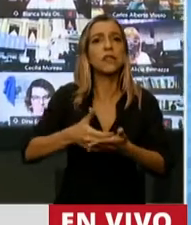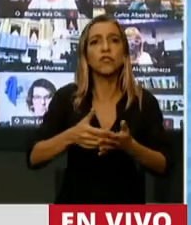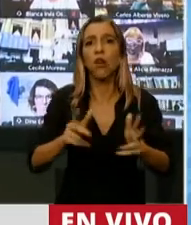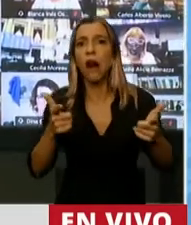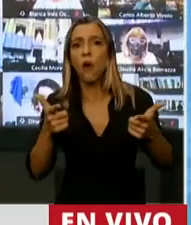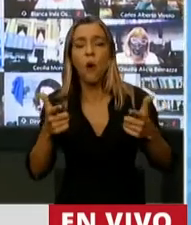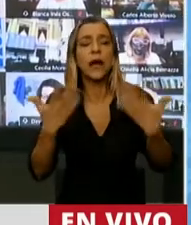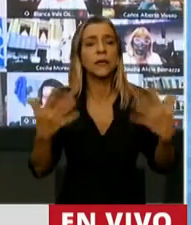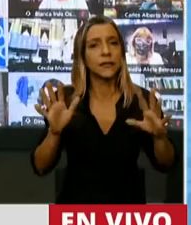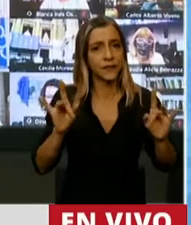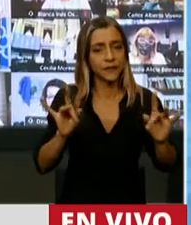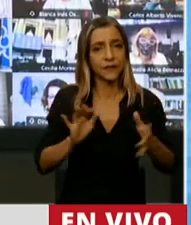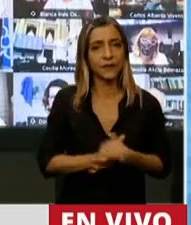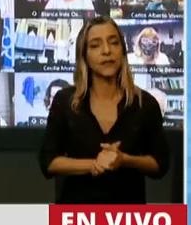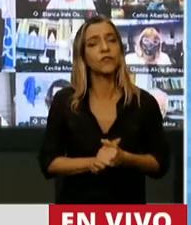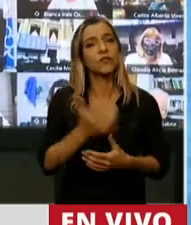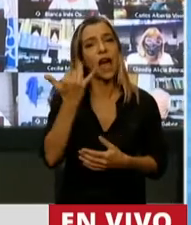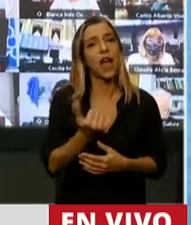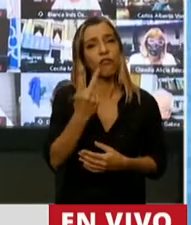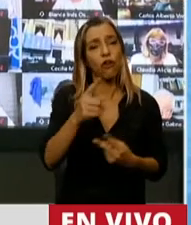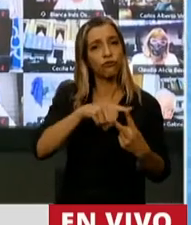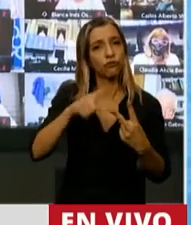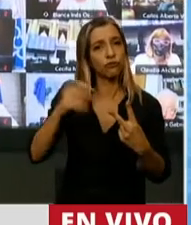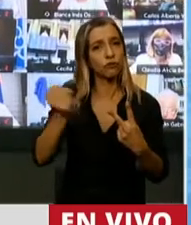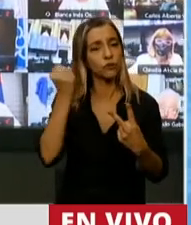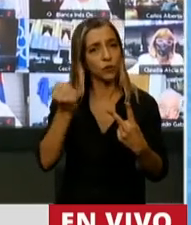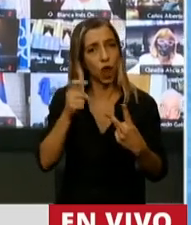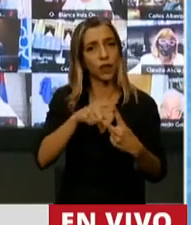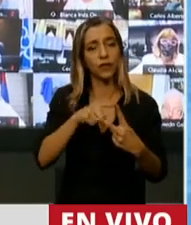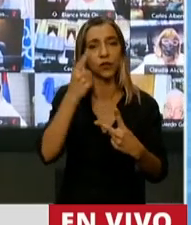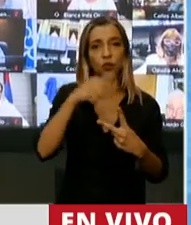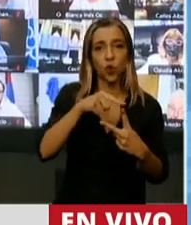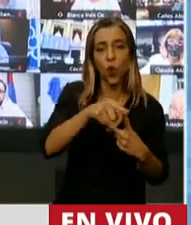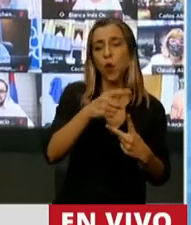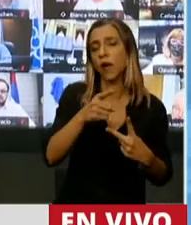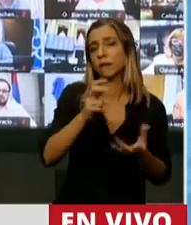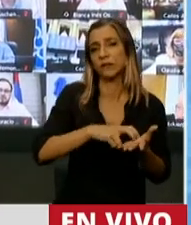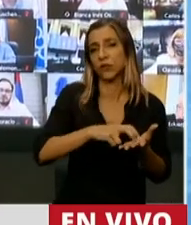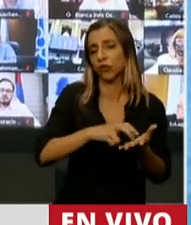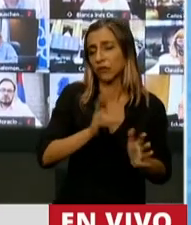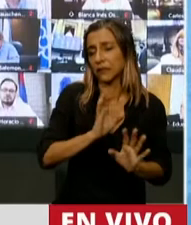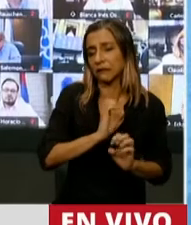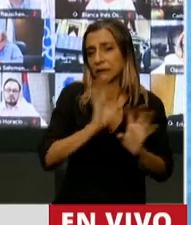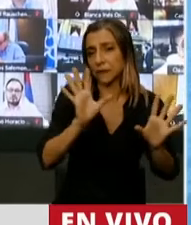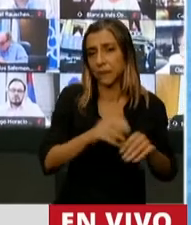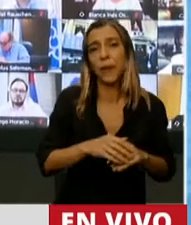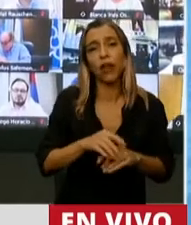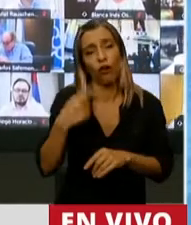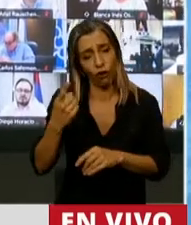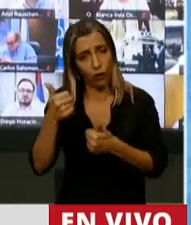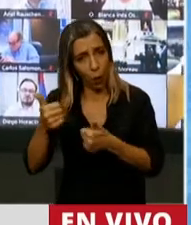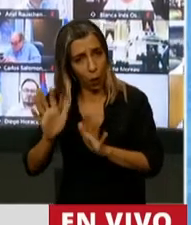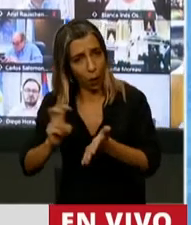marcar dos cuestiones, dos cuestiones que son centrales. Por un lado es una mala noticia, pero le voy a decir una muy buena noticia, de que